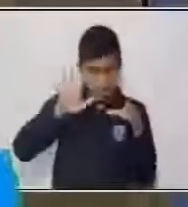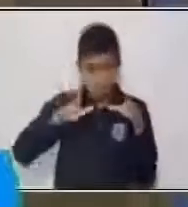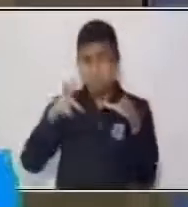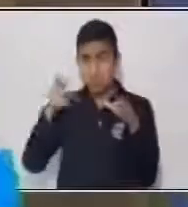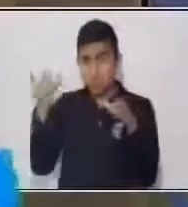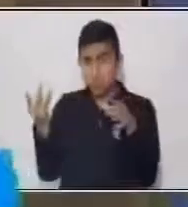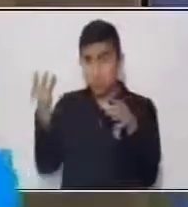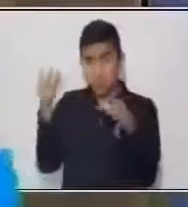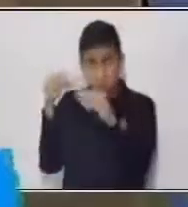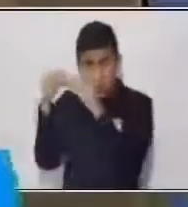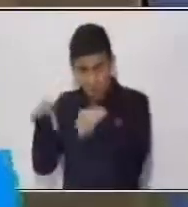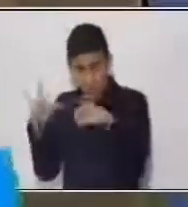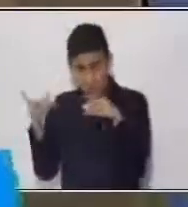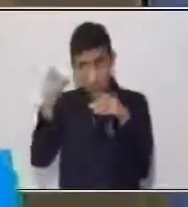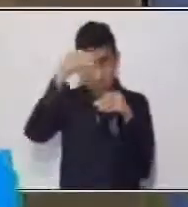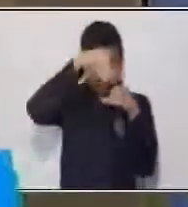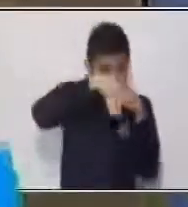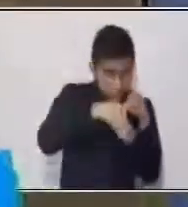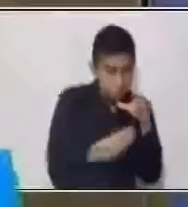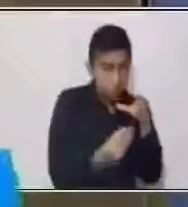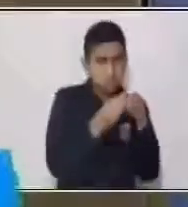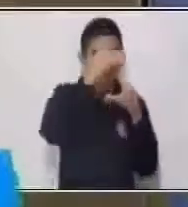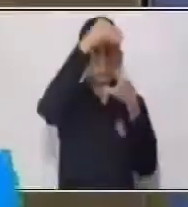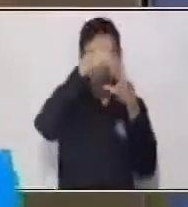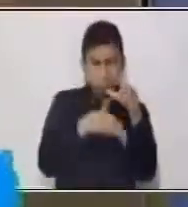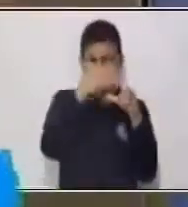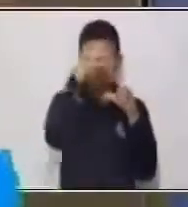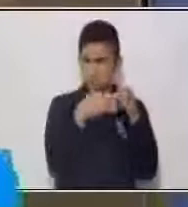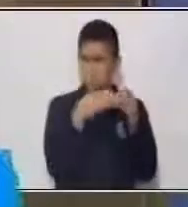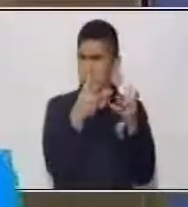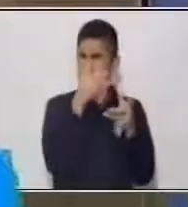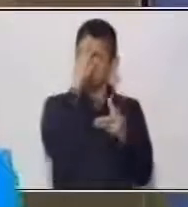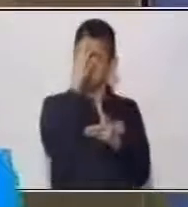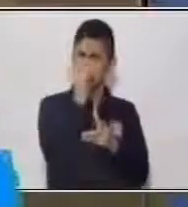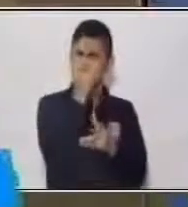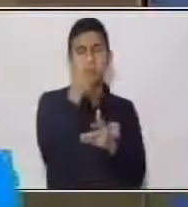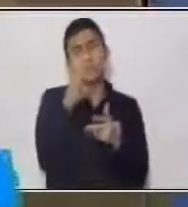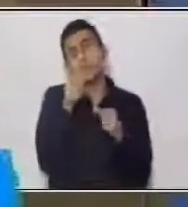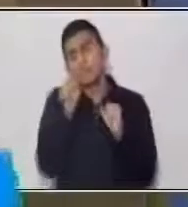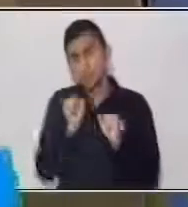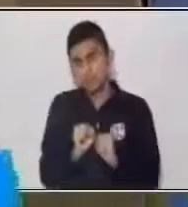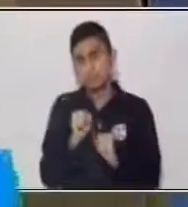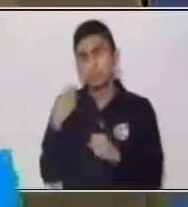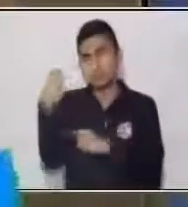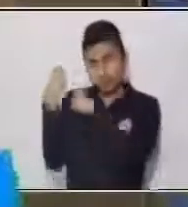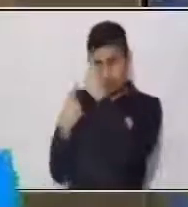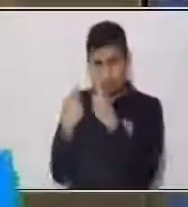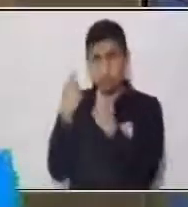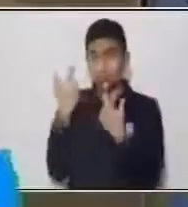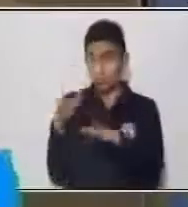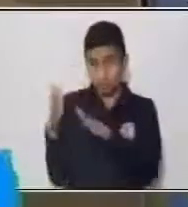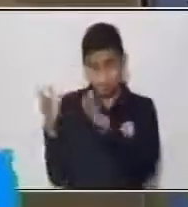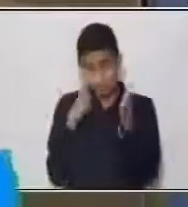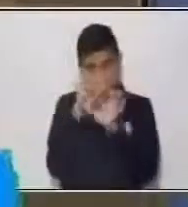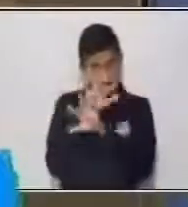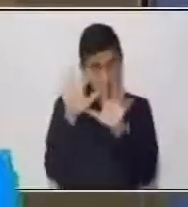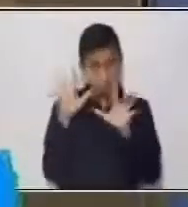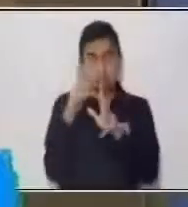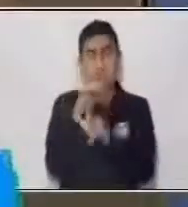en el agua. La ser certera o puede ser que no sea así. Planificamos nuestro